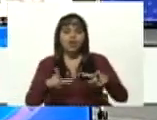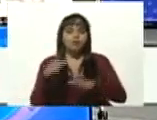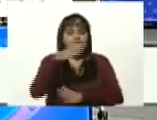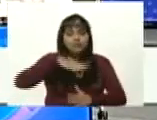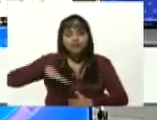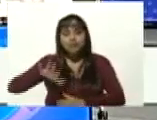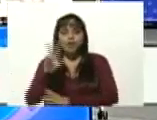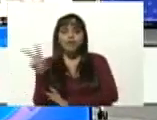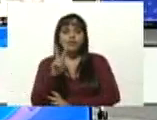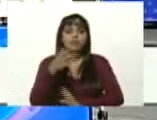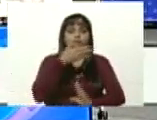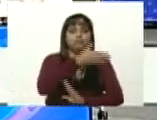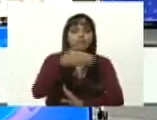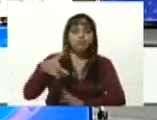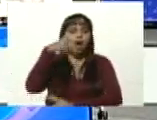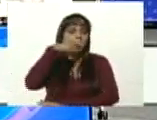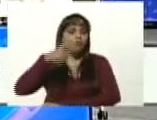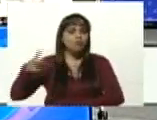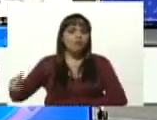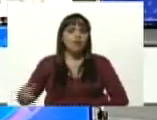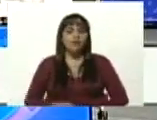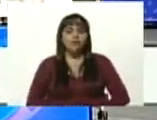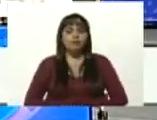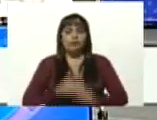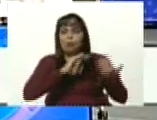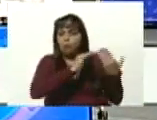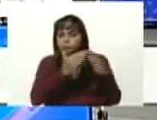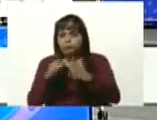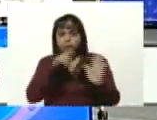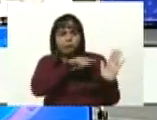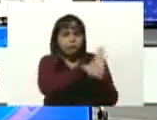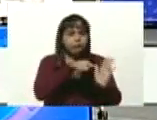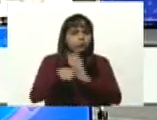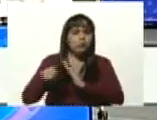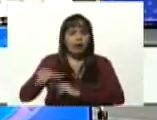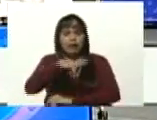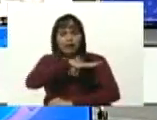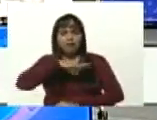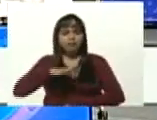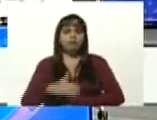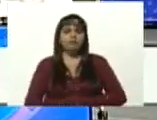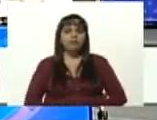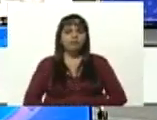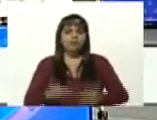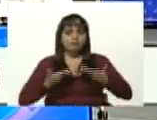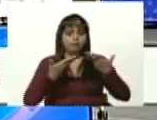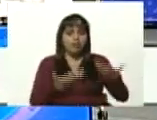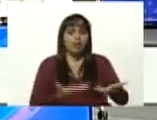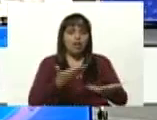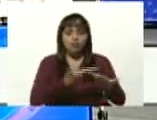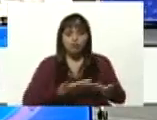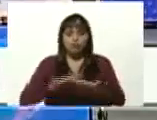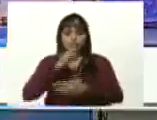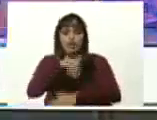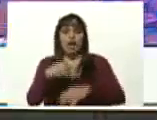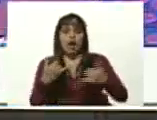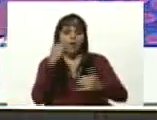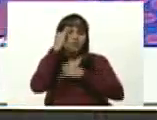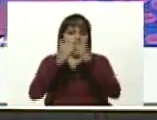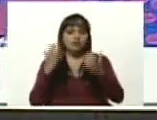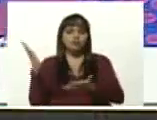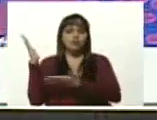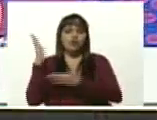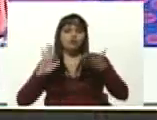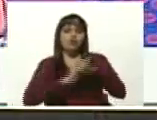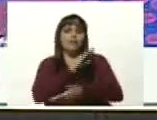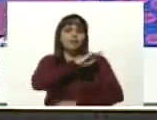hasta el último pueblo, hasta el último barrio, hasta el último cacerío de nuestra amada Venezuela. Vamos a ver un video de